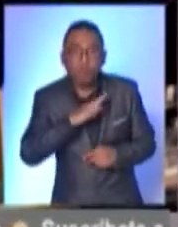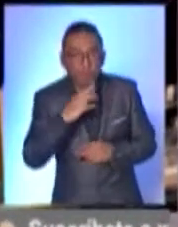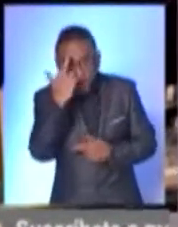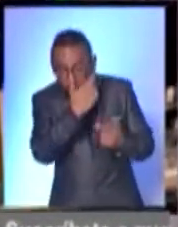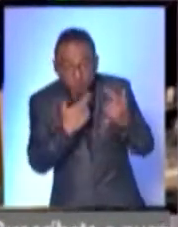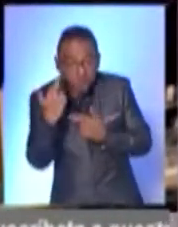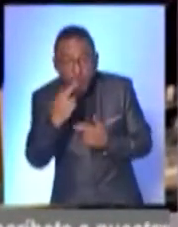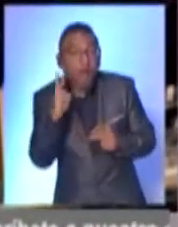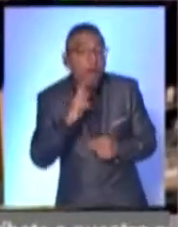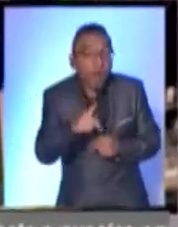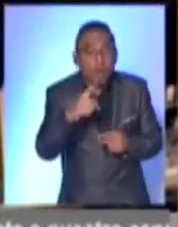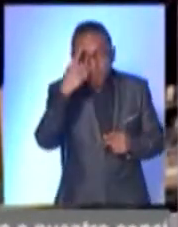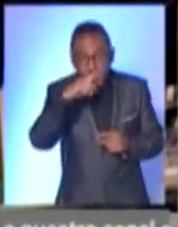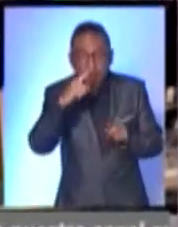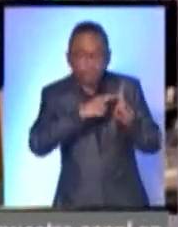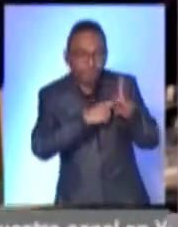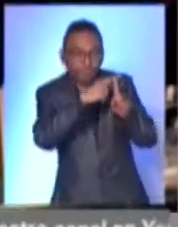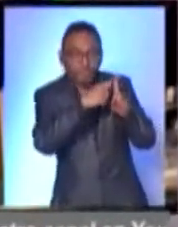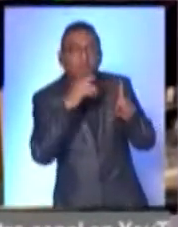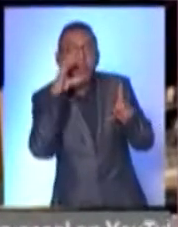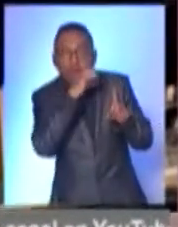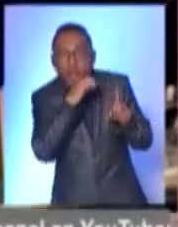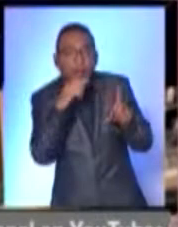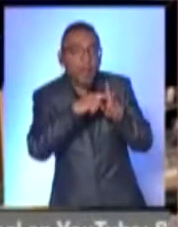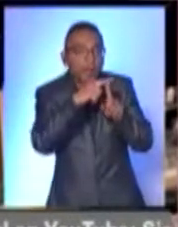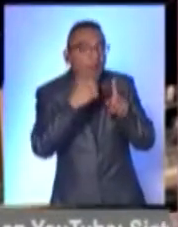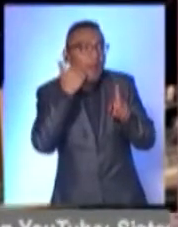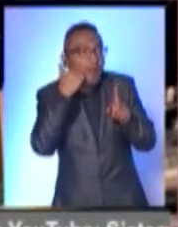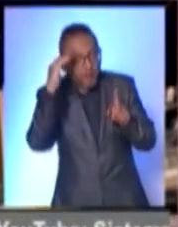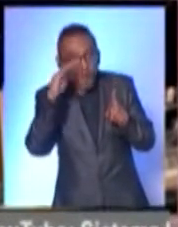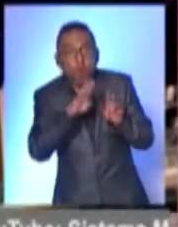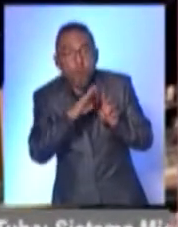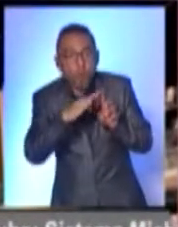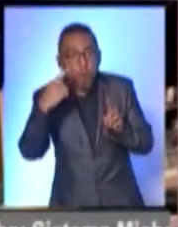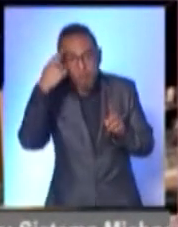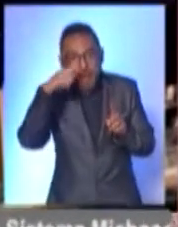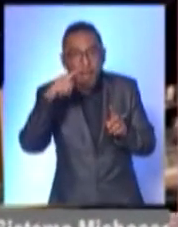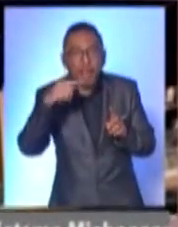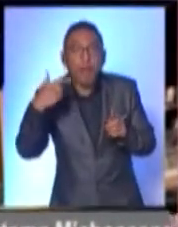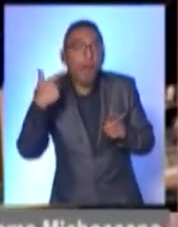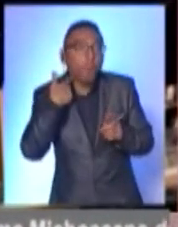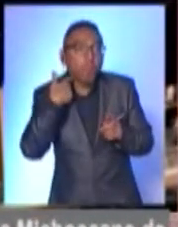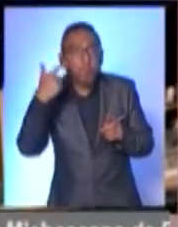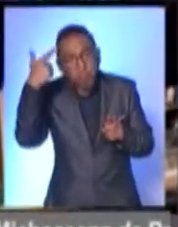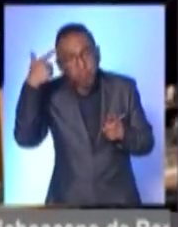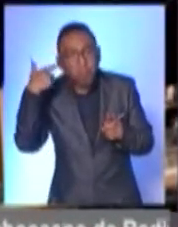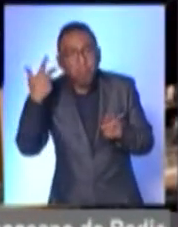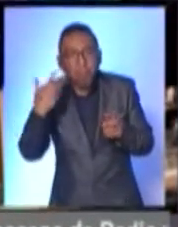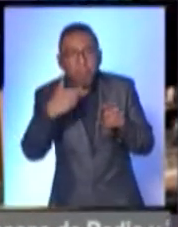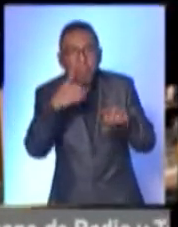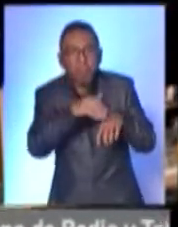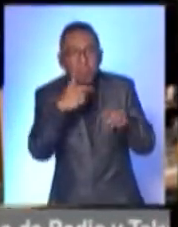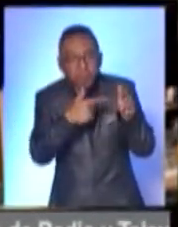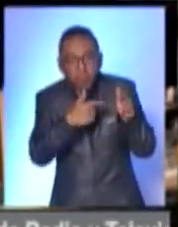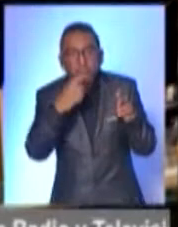puntos de revisión de temperatura corporal, tenemos cámaras térmicas que nos han podido, permitido identificar a personas que en un momento dado pretendían hacer